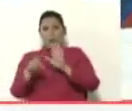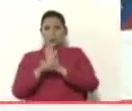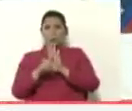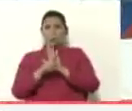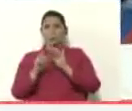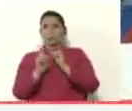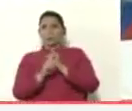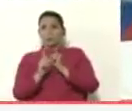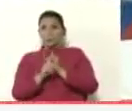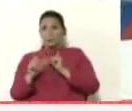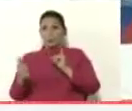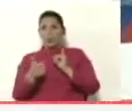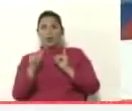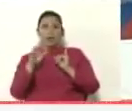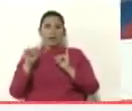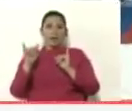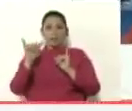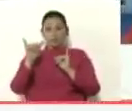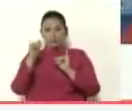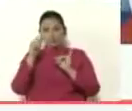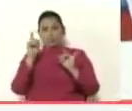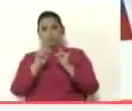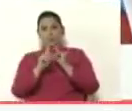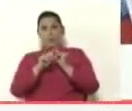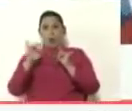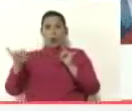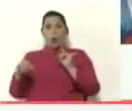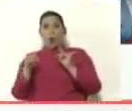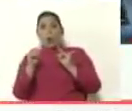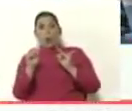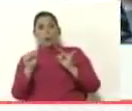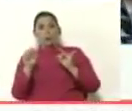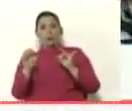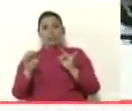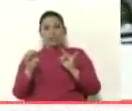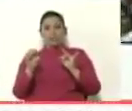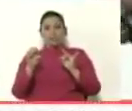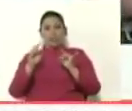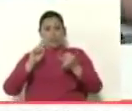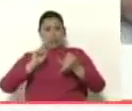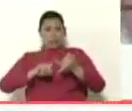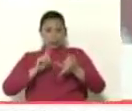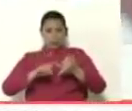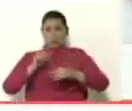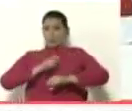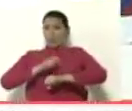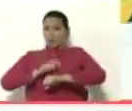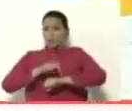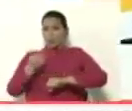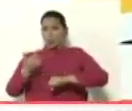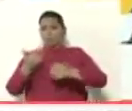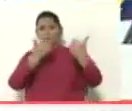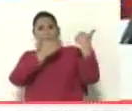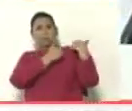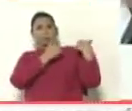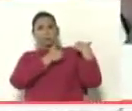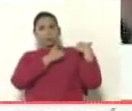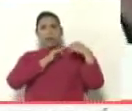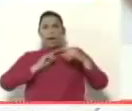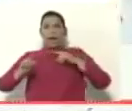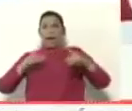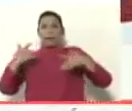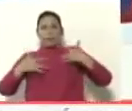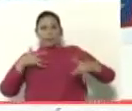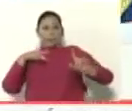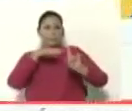y José Manuel Olivares. Ellos tenían tiempo encargado de esas actividades de siembra de